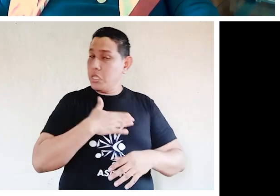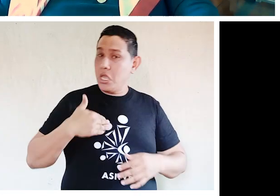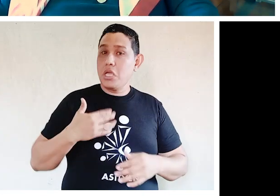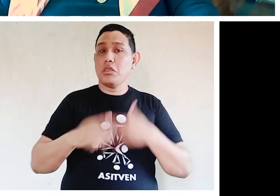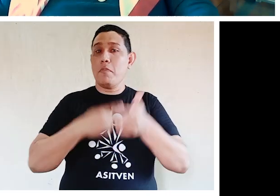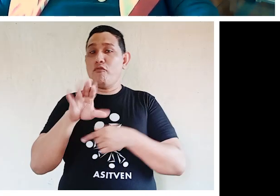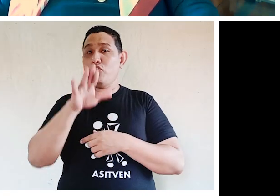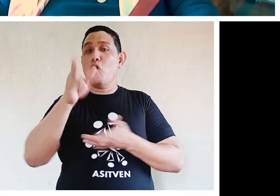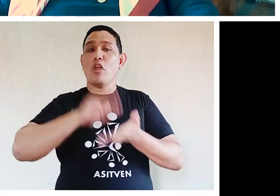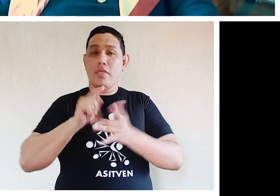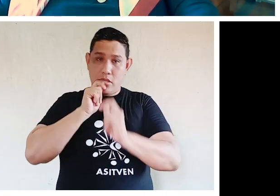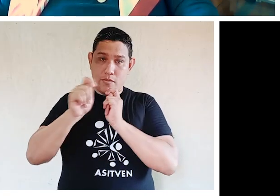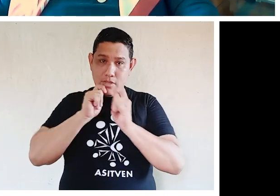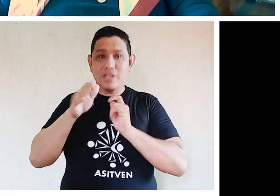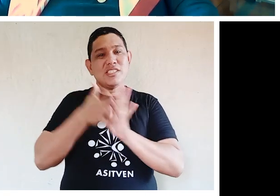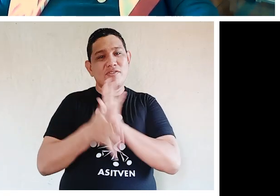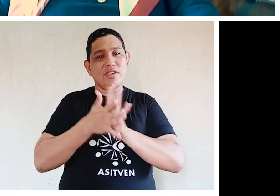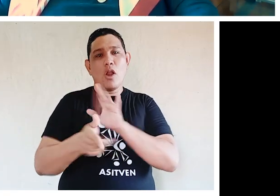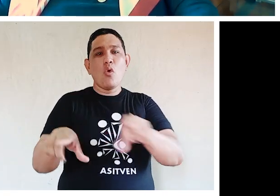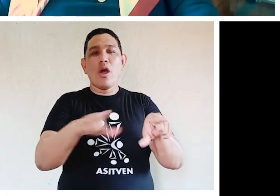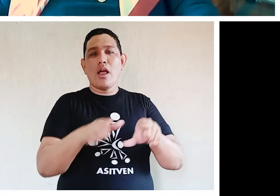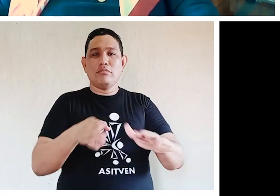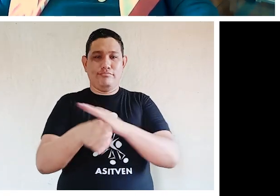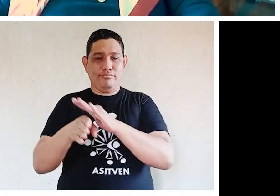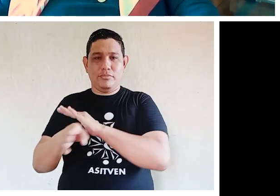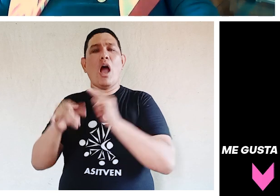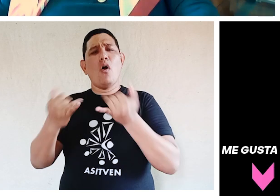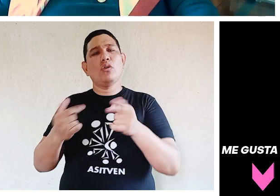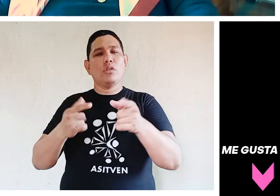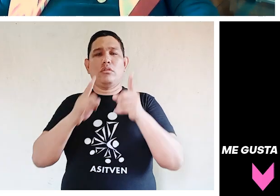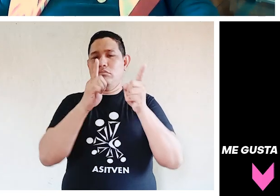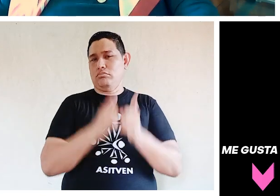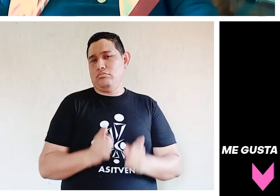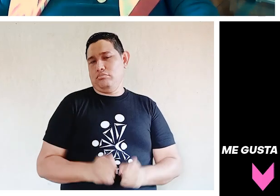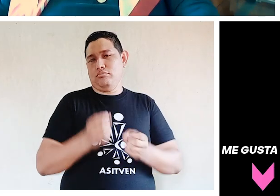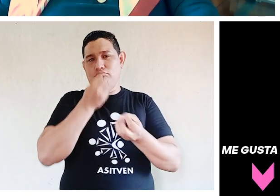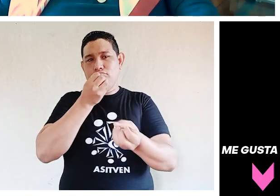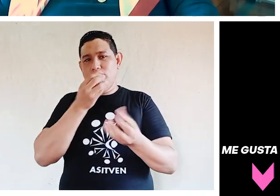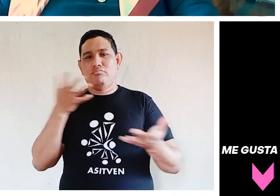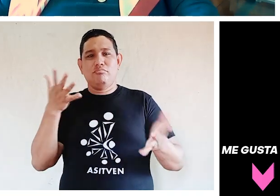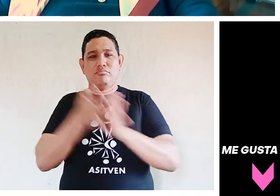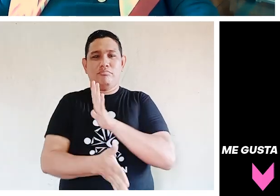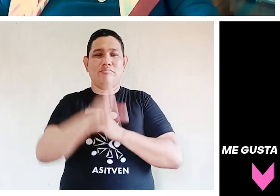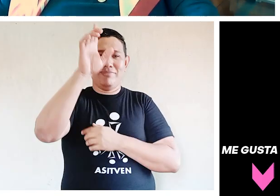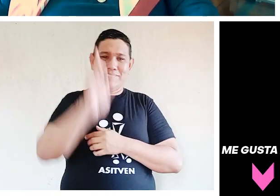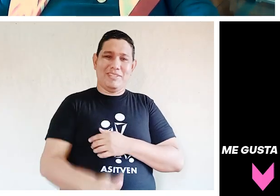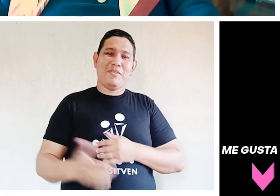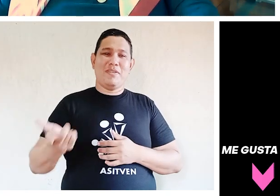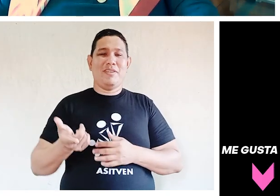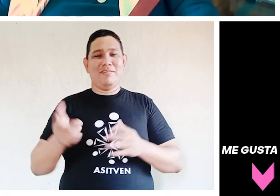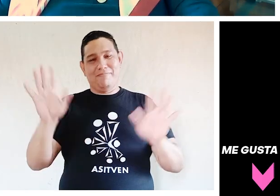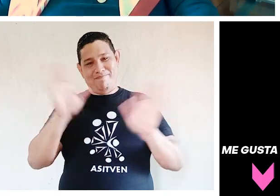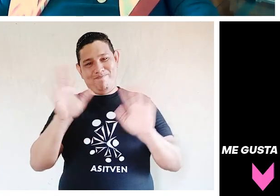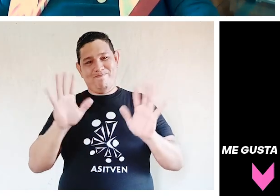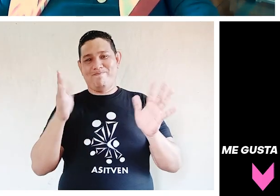con los espacios físicos. Entonces, yo quisiera que ambas nos den como un mensaje, una conclusión sobre esto, y también nos den una despedida